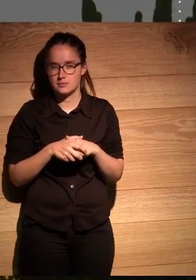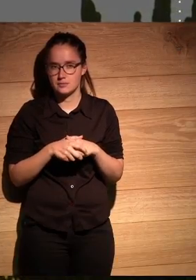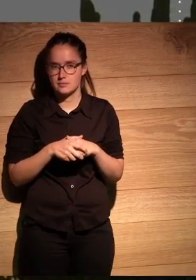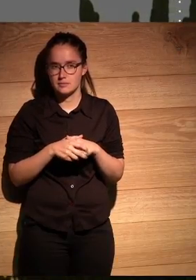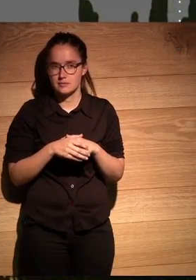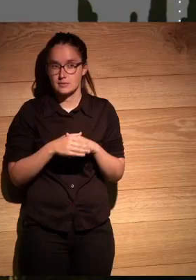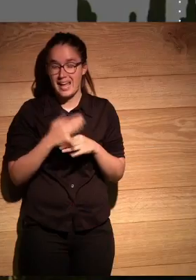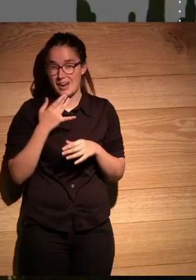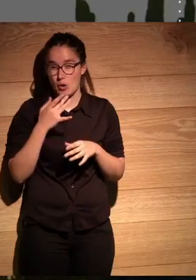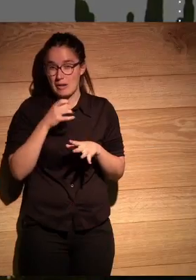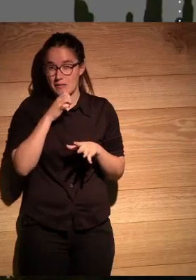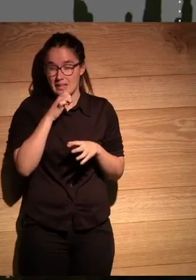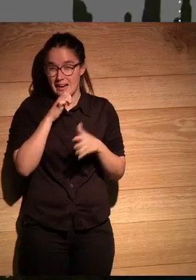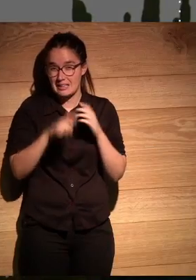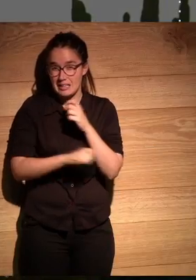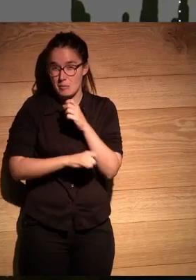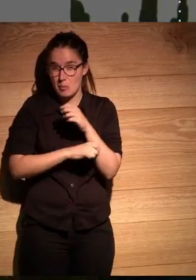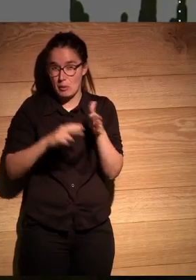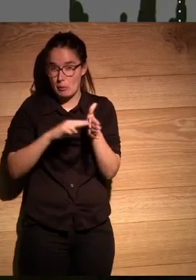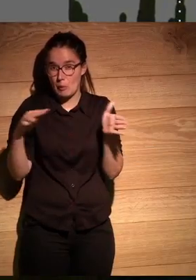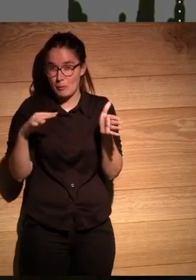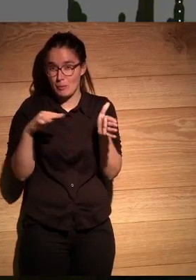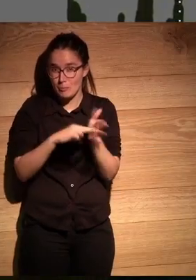¿hago la vieja trampa? ¿conecto y desconecto esto?